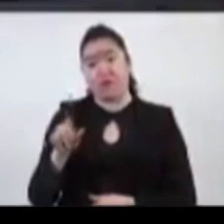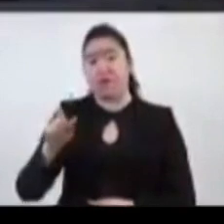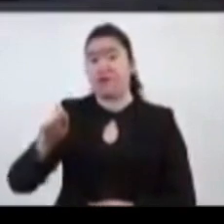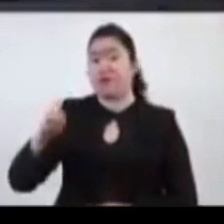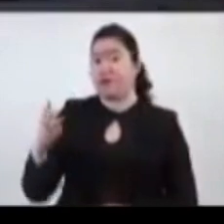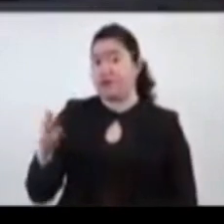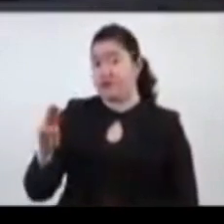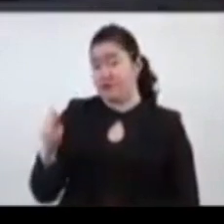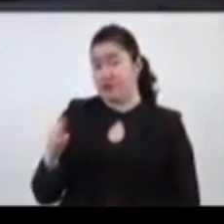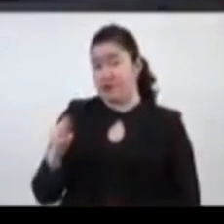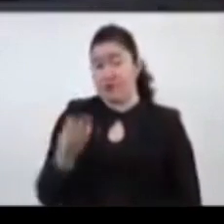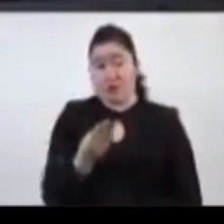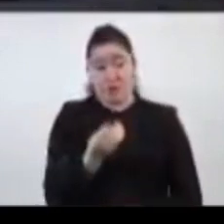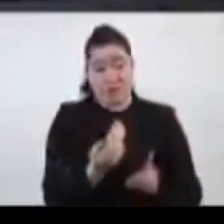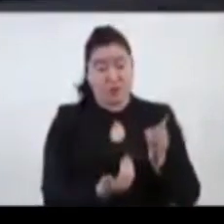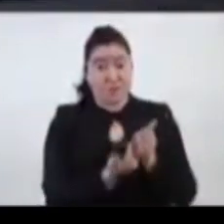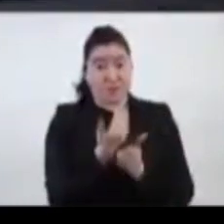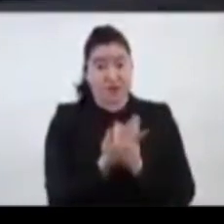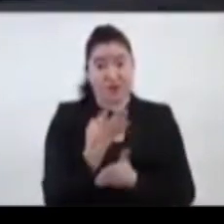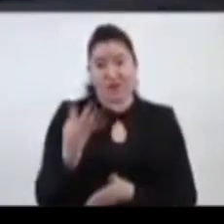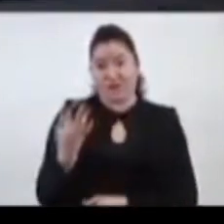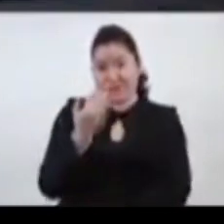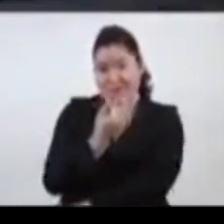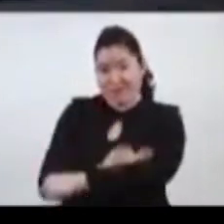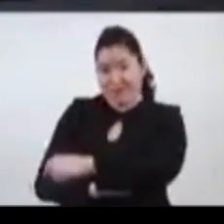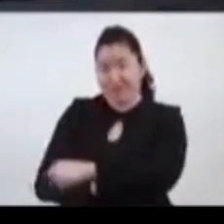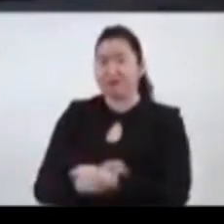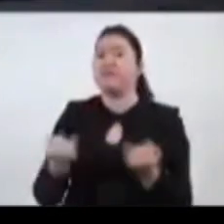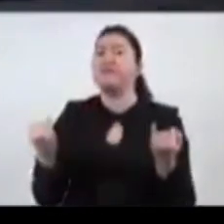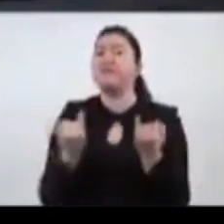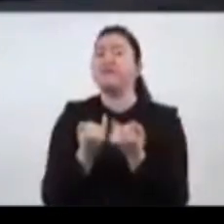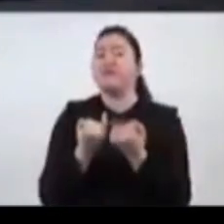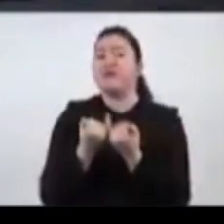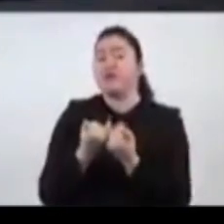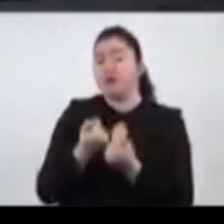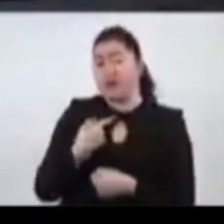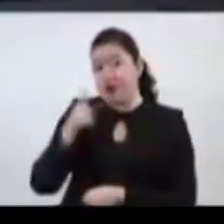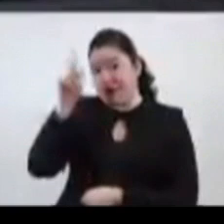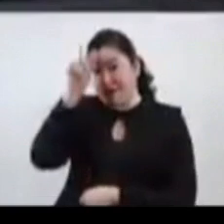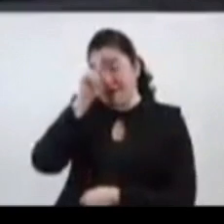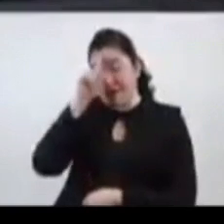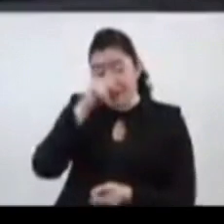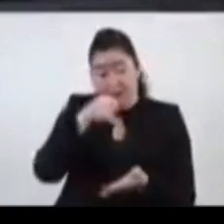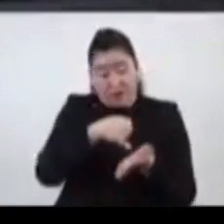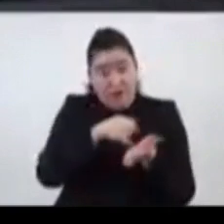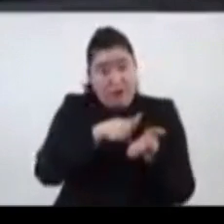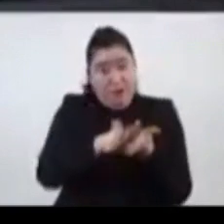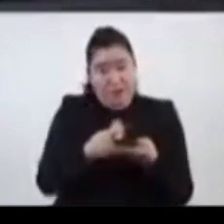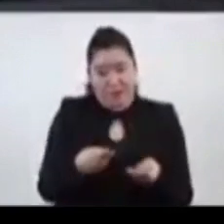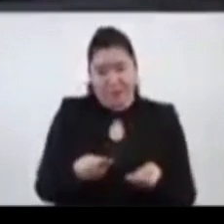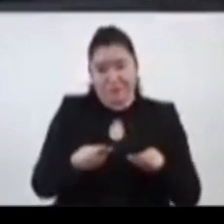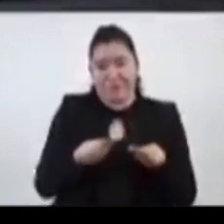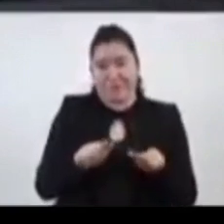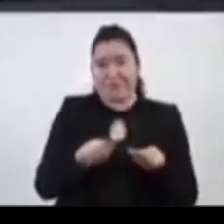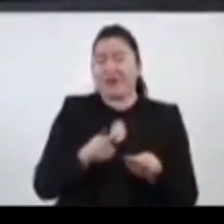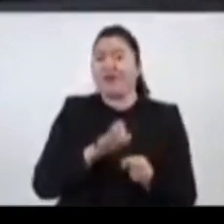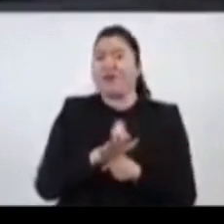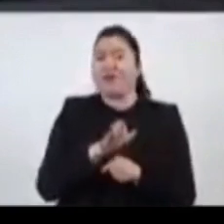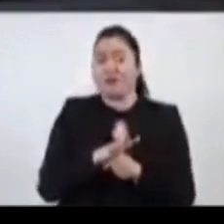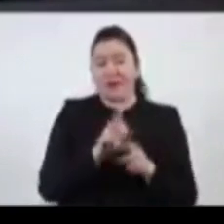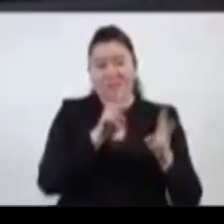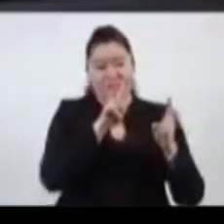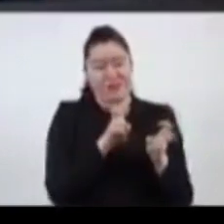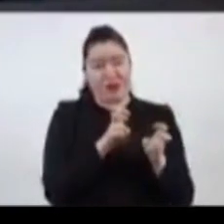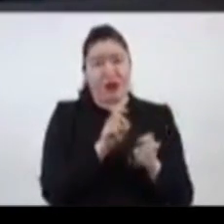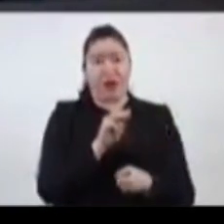de nueve de la mañana a cuatro de la tarde. También recomendamos que lleven impreso su registro, que pueden bajar